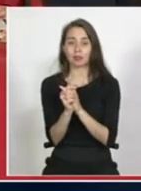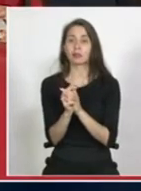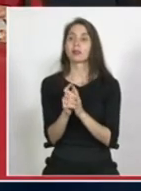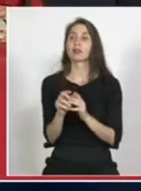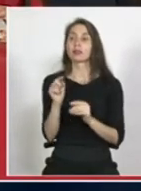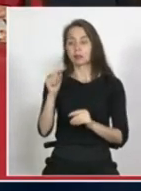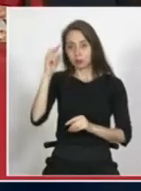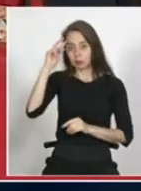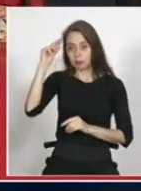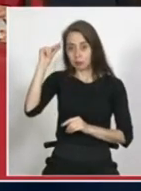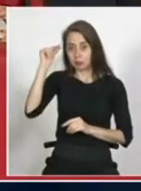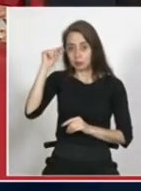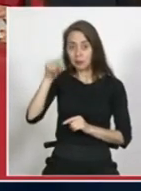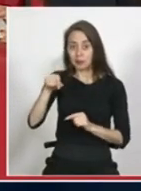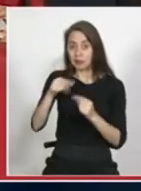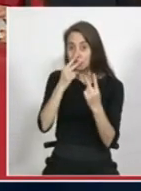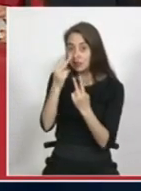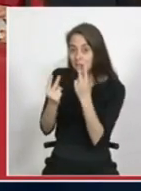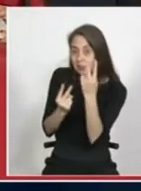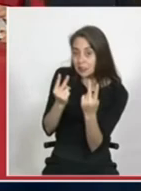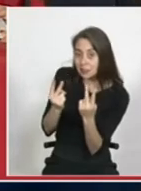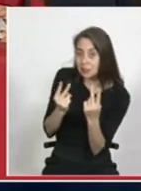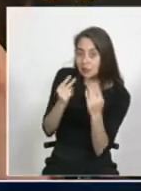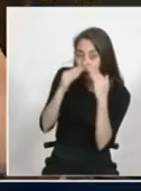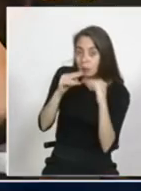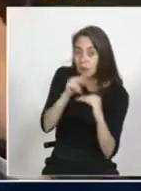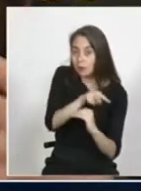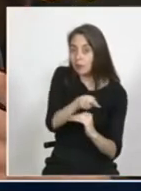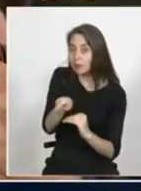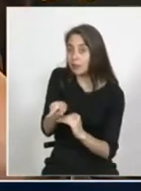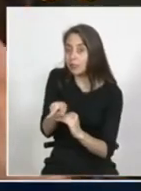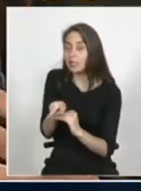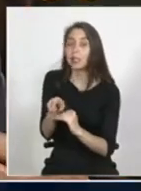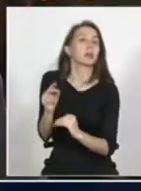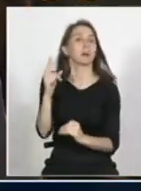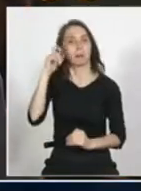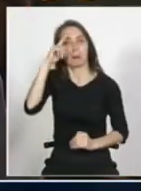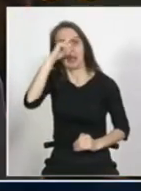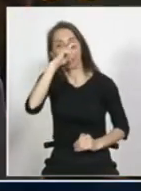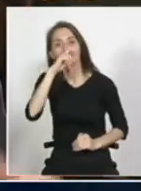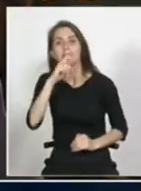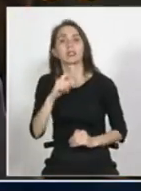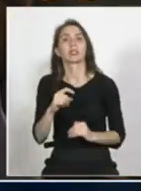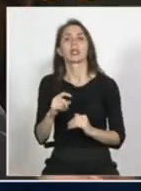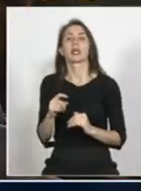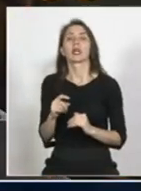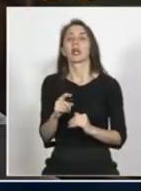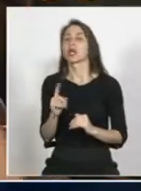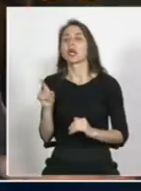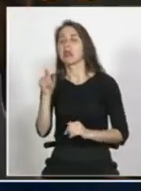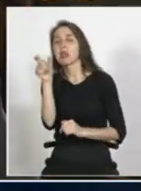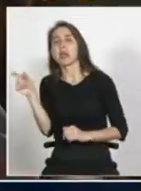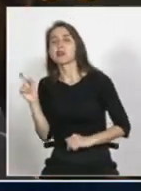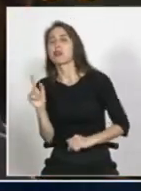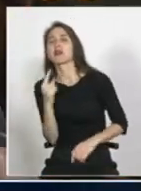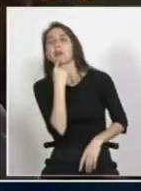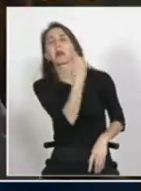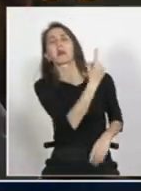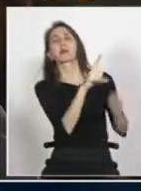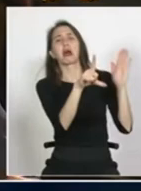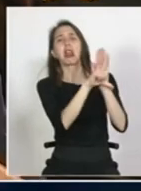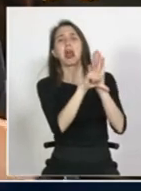la vivencia hace más compleja que el estar consultándose si de alguna forma la legislación está actualizada o no está